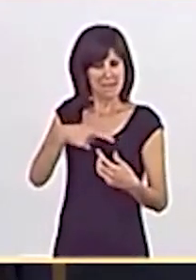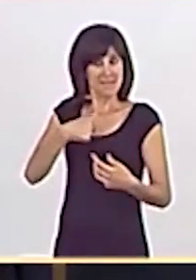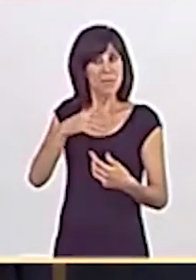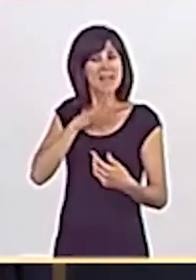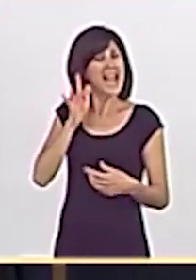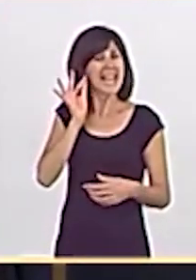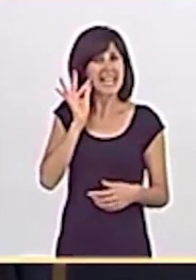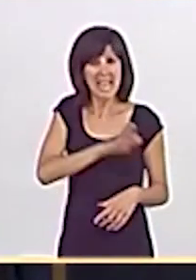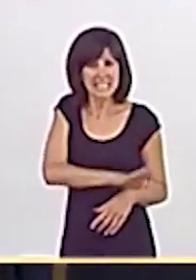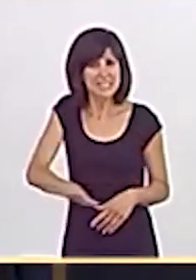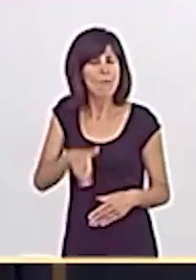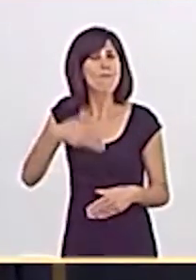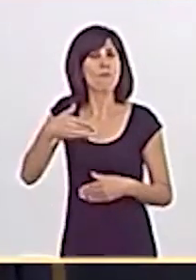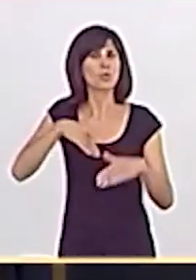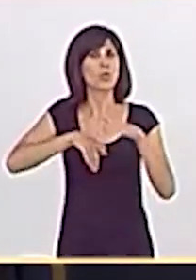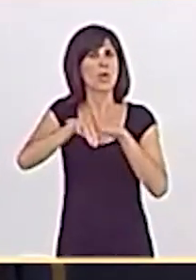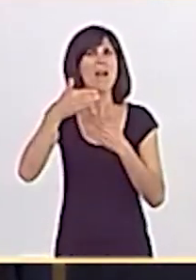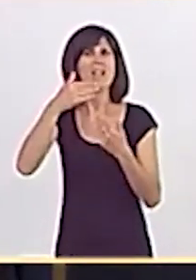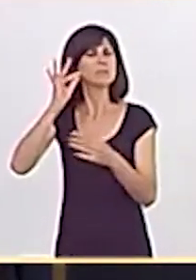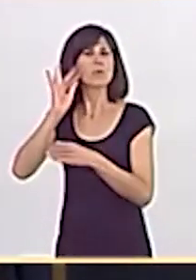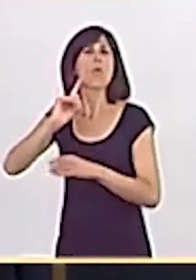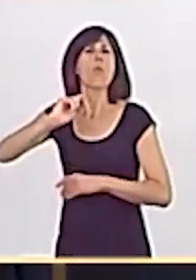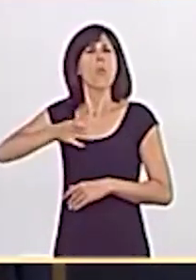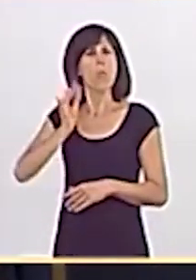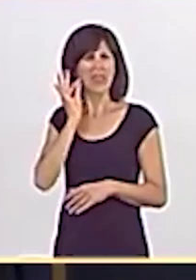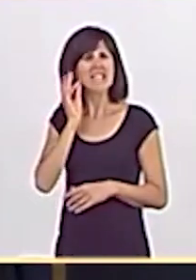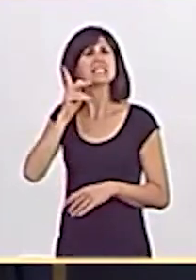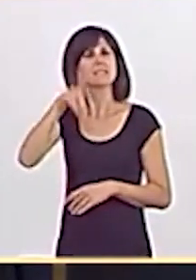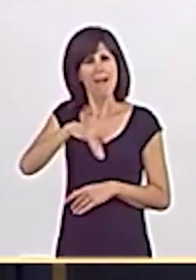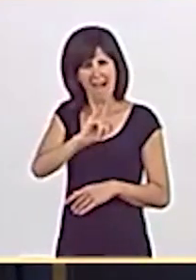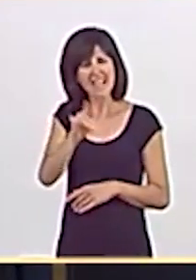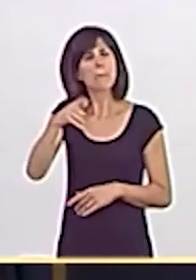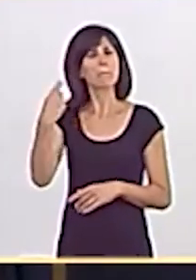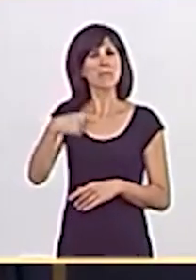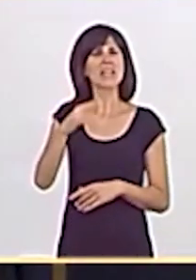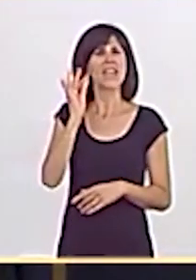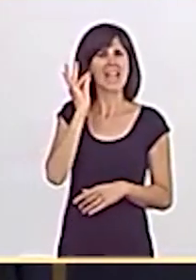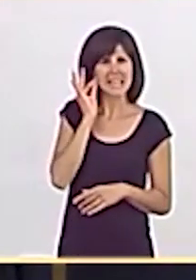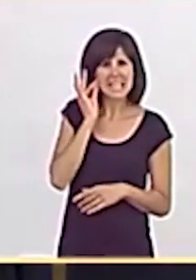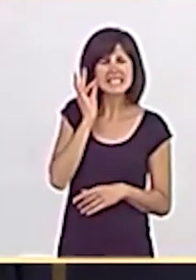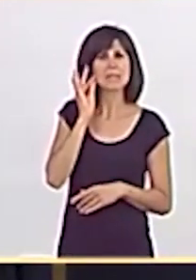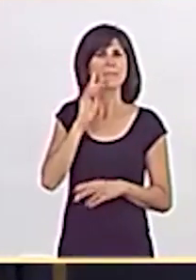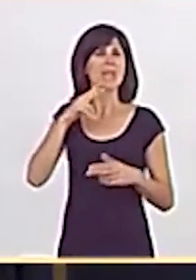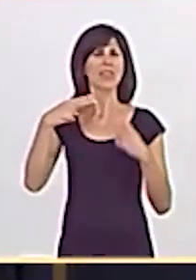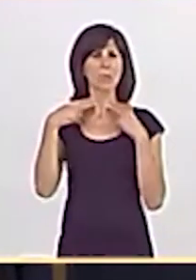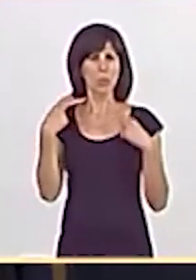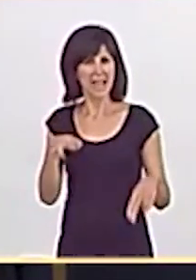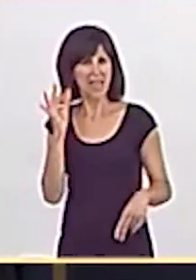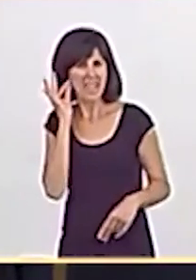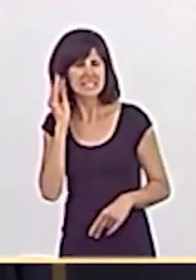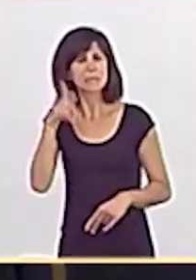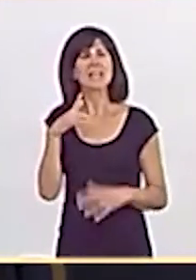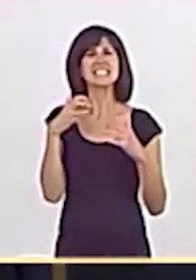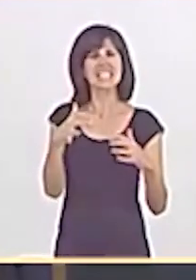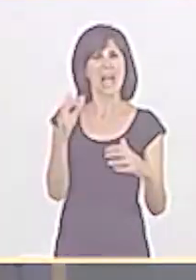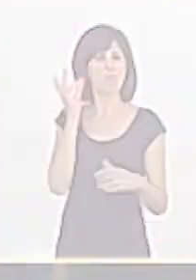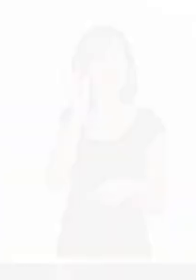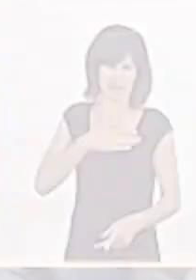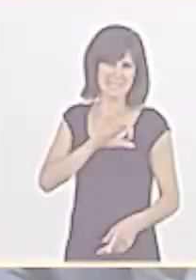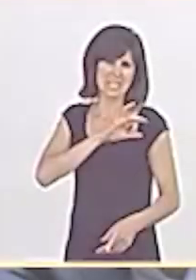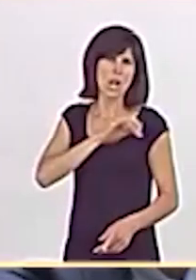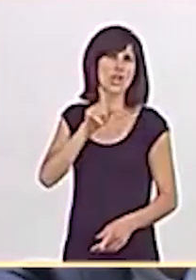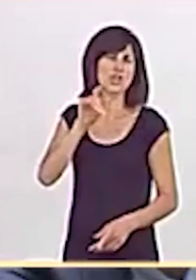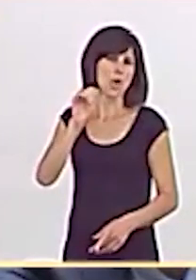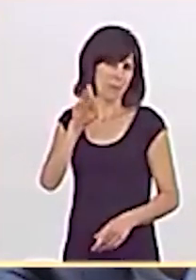las niñas de nuestro futuro, no solo hay juezas, señorías, también hay presidentas, también hay diputadas y también hay senadoras como usted.